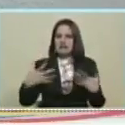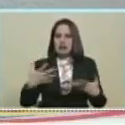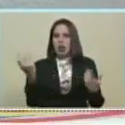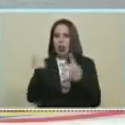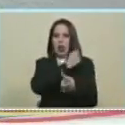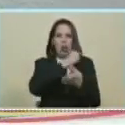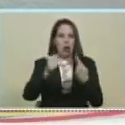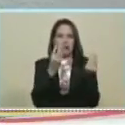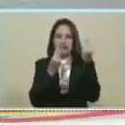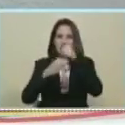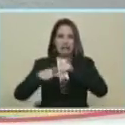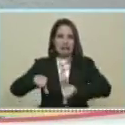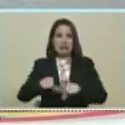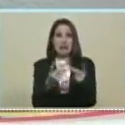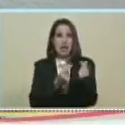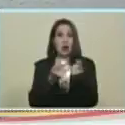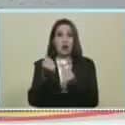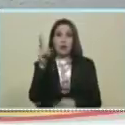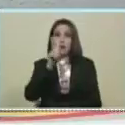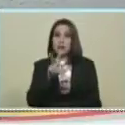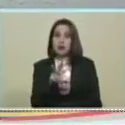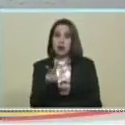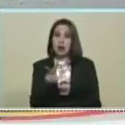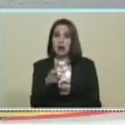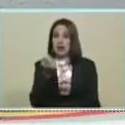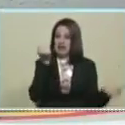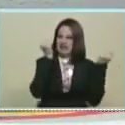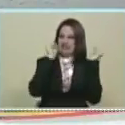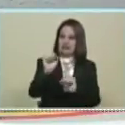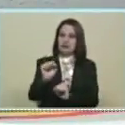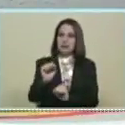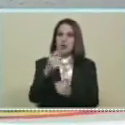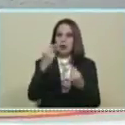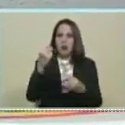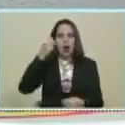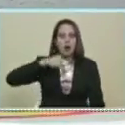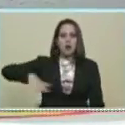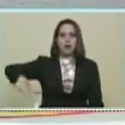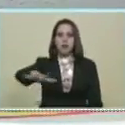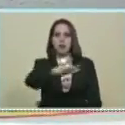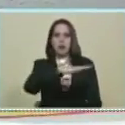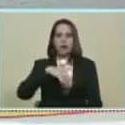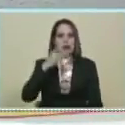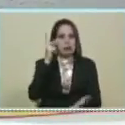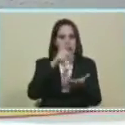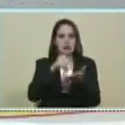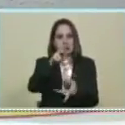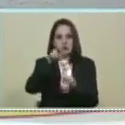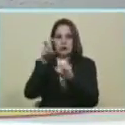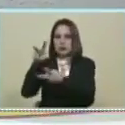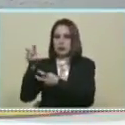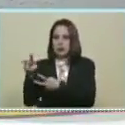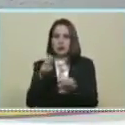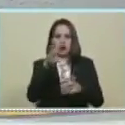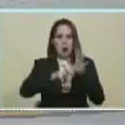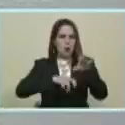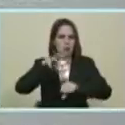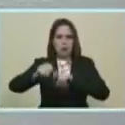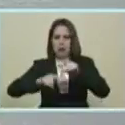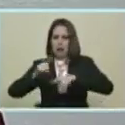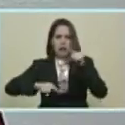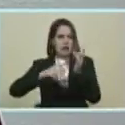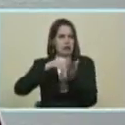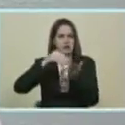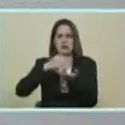destruir La economía Venezolana Y negarle El derecho Al pueblo A tener acceso A los bienes Servicios